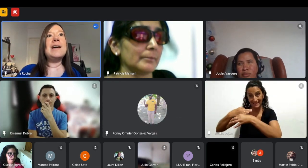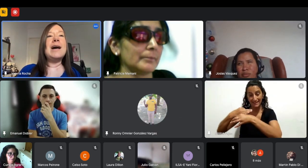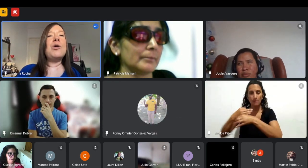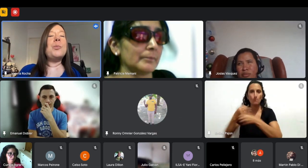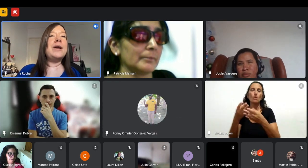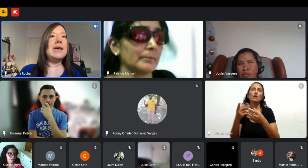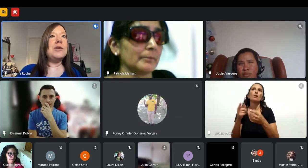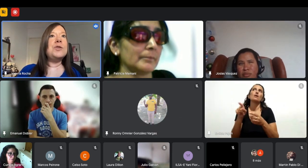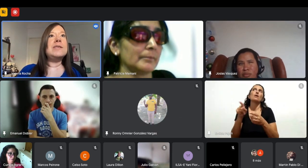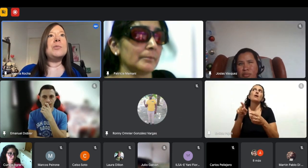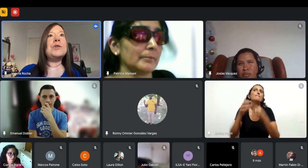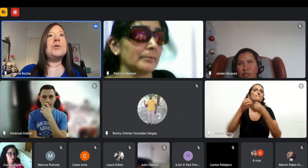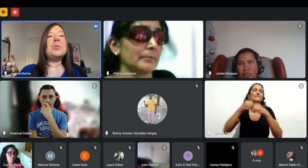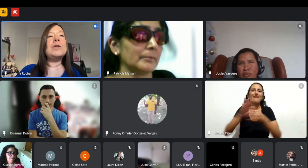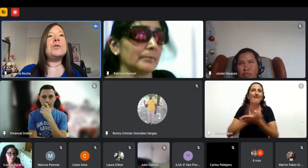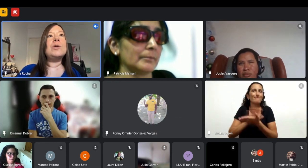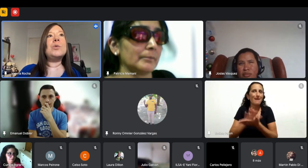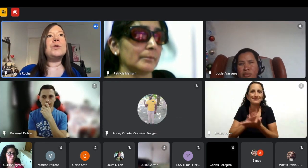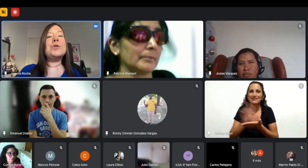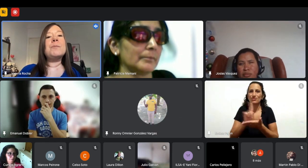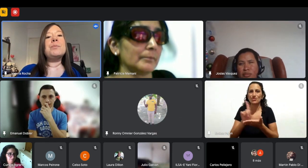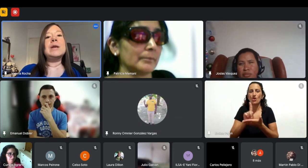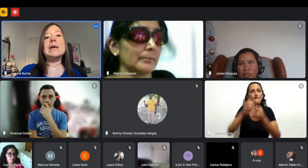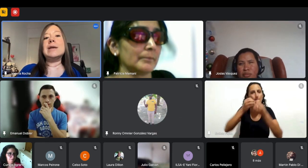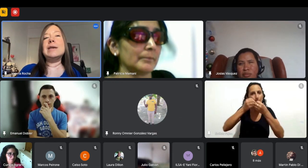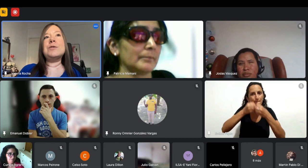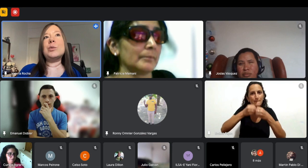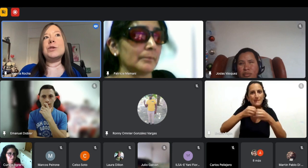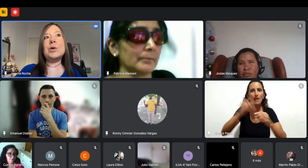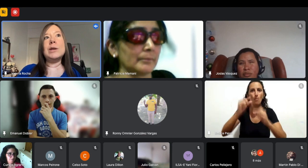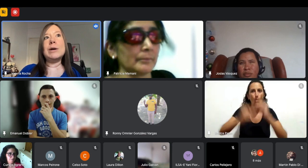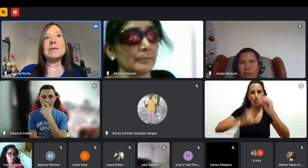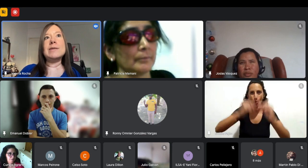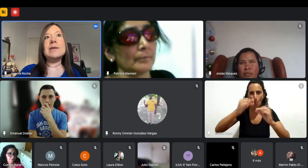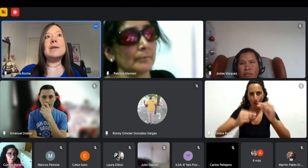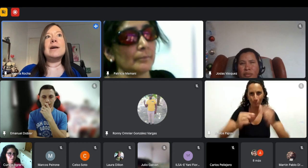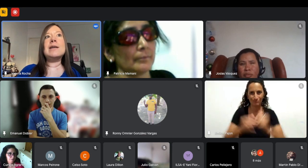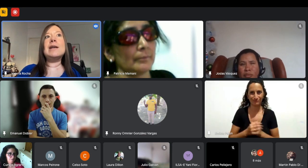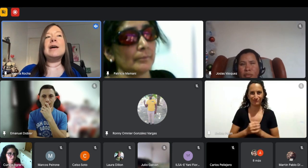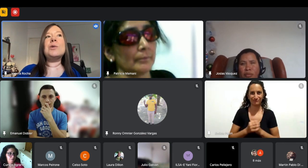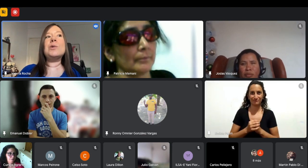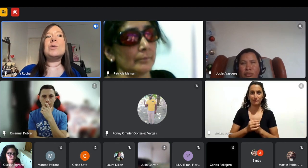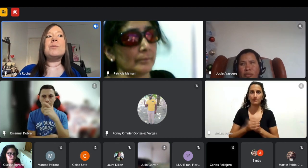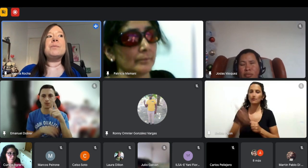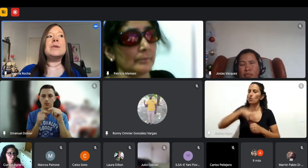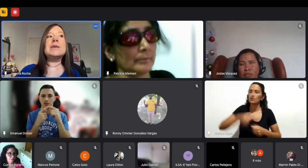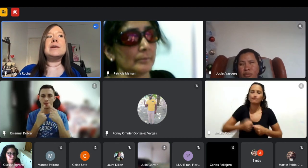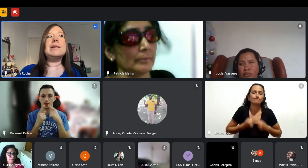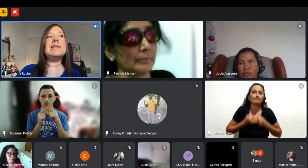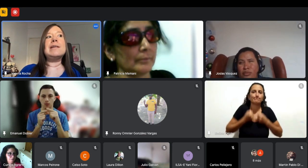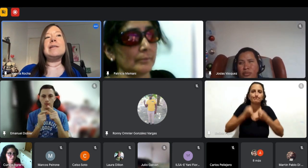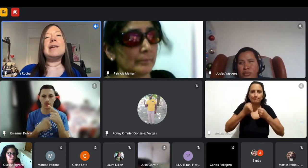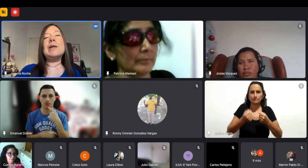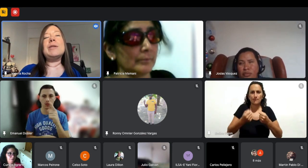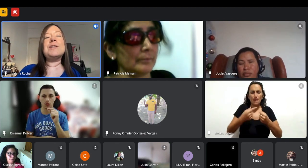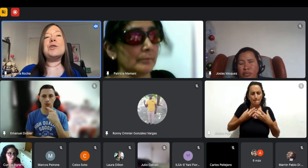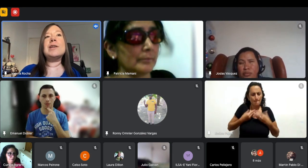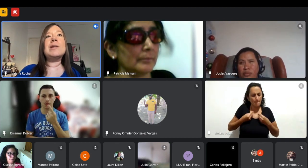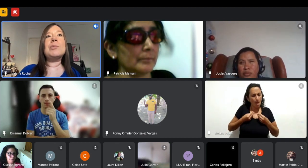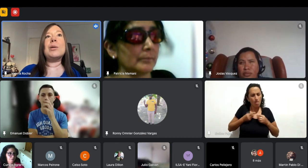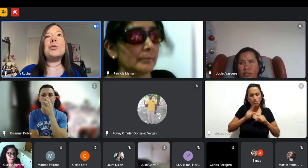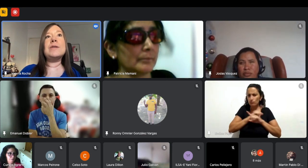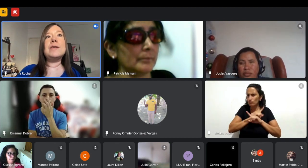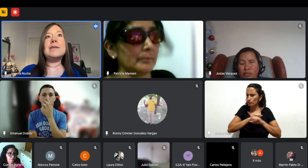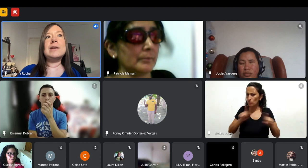que es más acompañado si estamos acostumbrados a los cursos y sobre todo animarse ¿sí? dejar de lado las